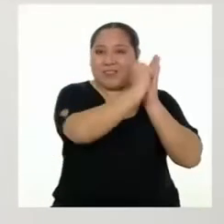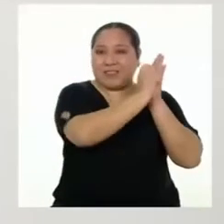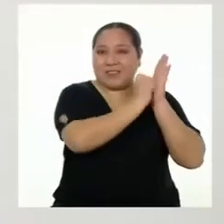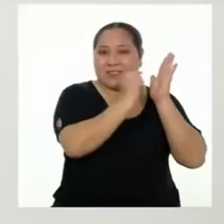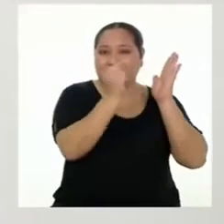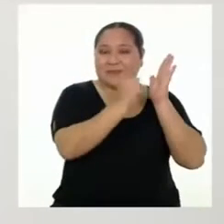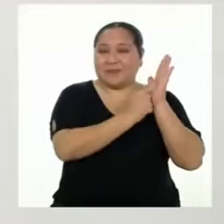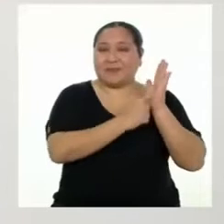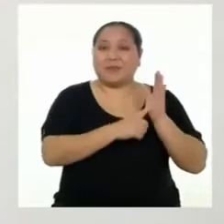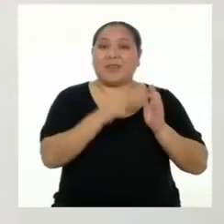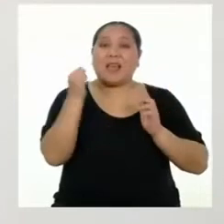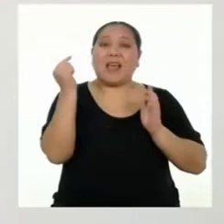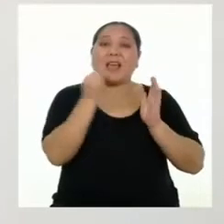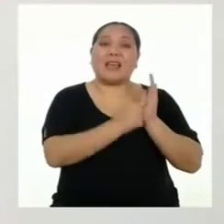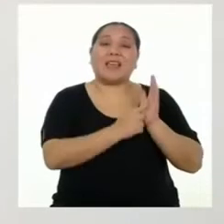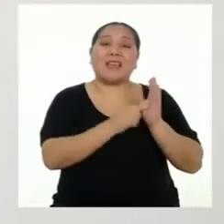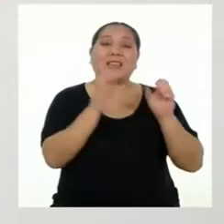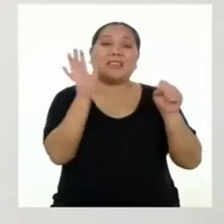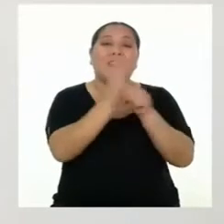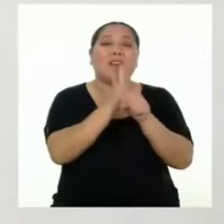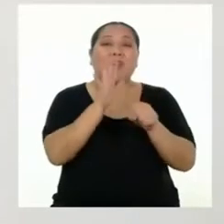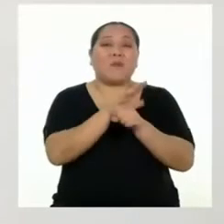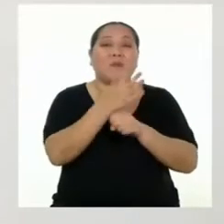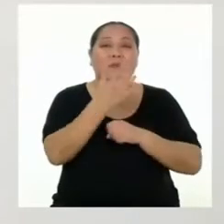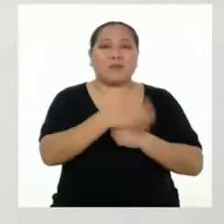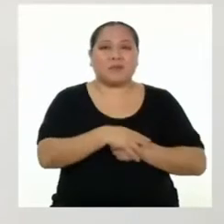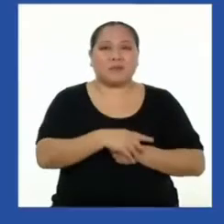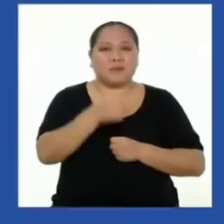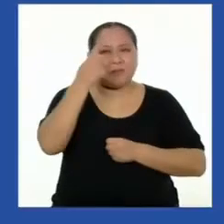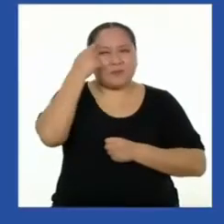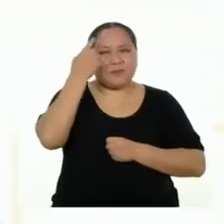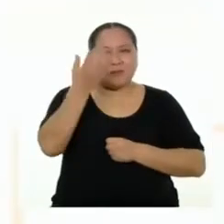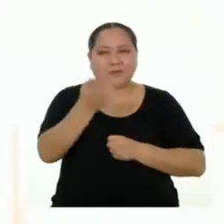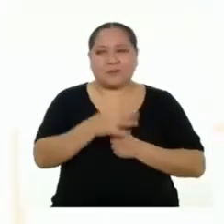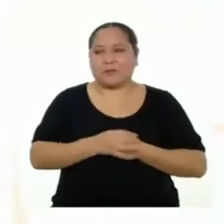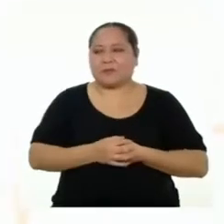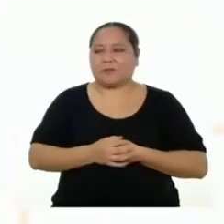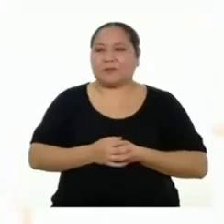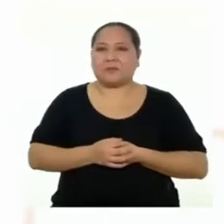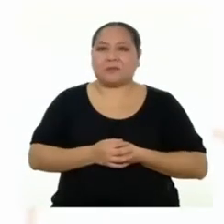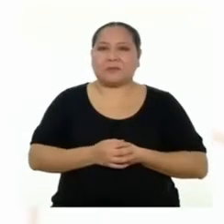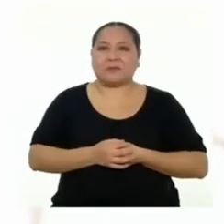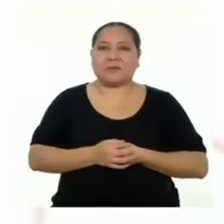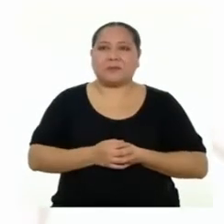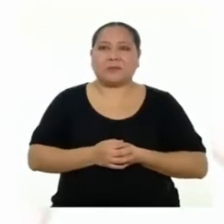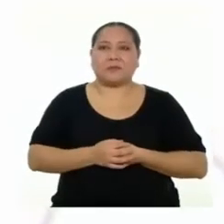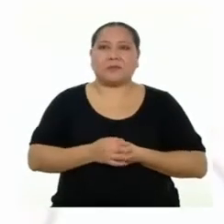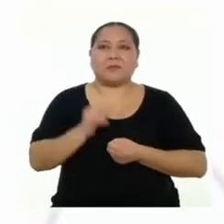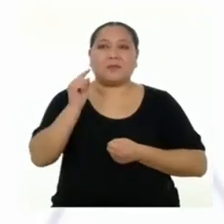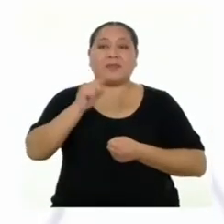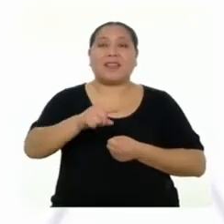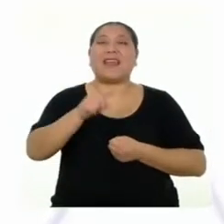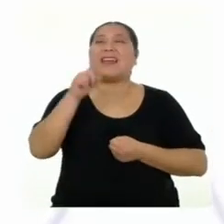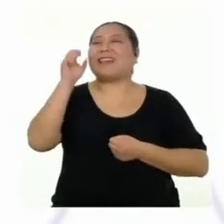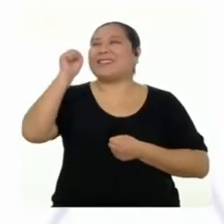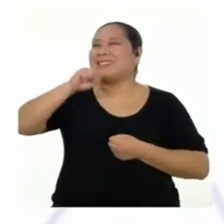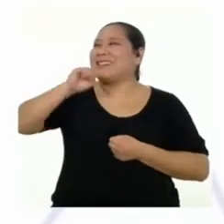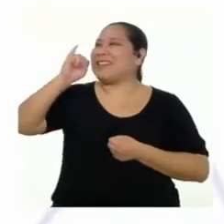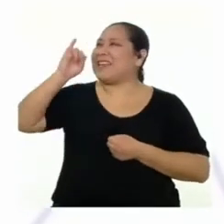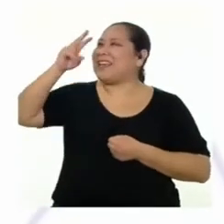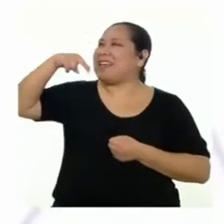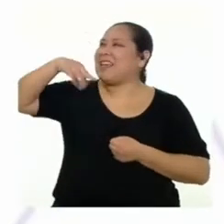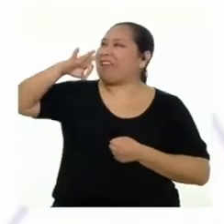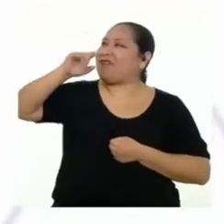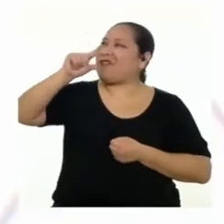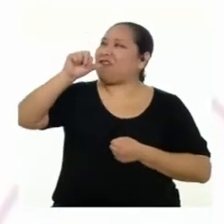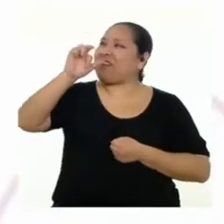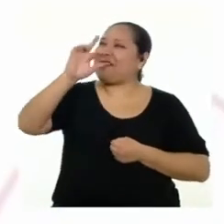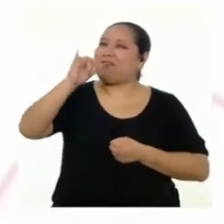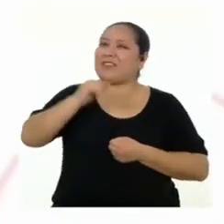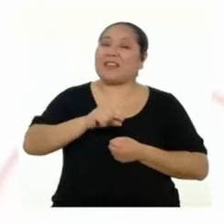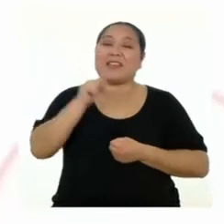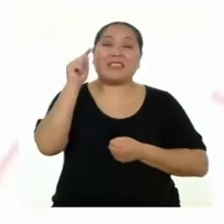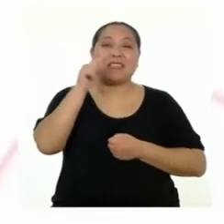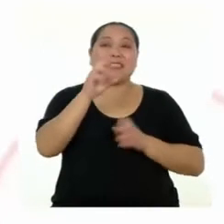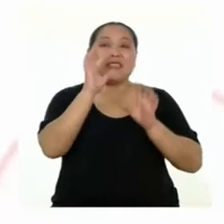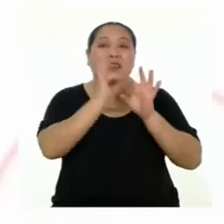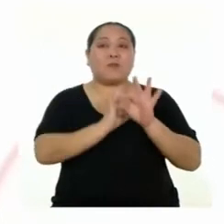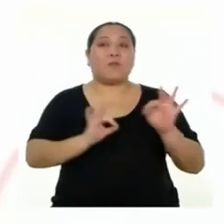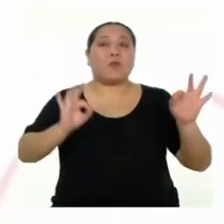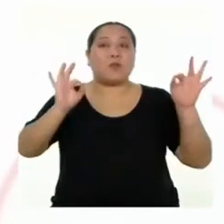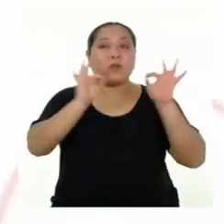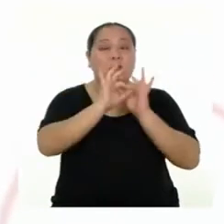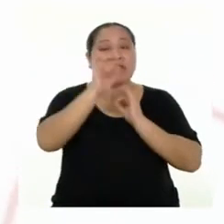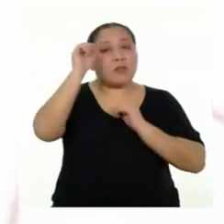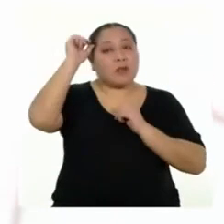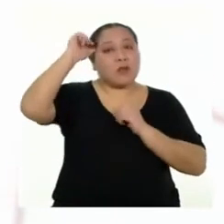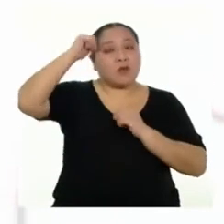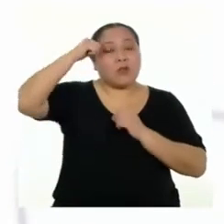texto. Aquí está el texto completo. ¿Qué te parece? Era una infografía, como lo dije. Es importante